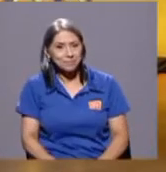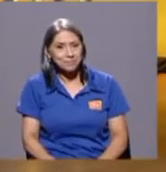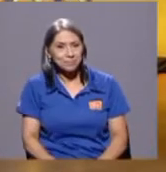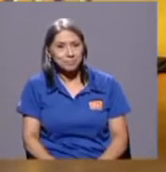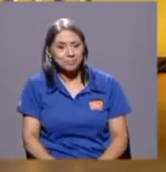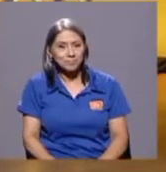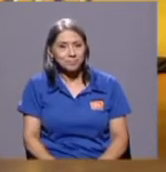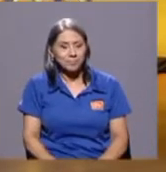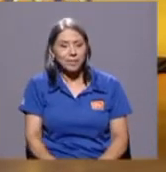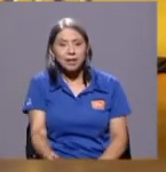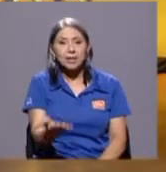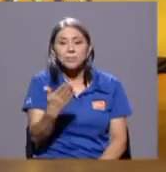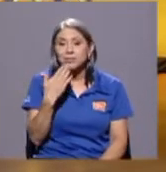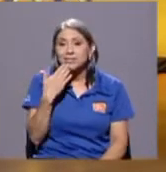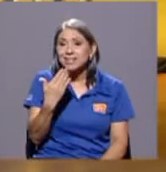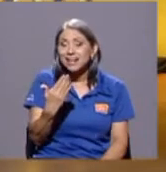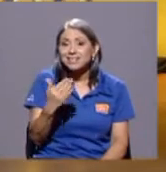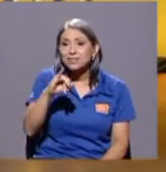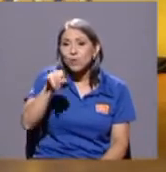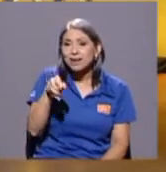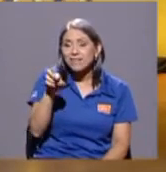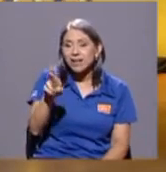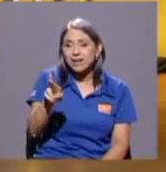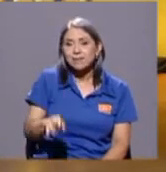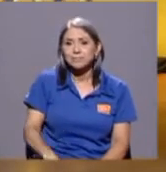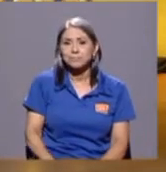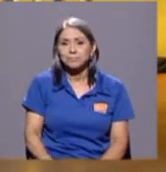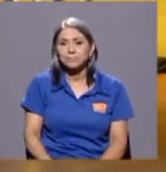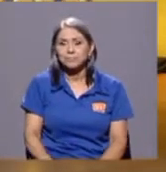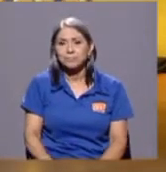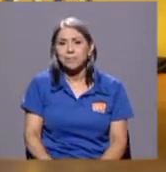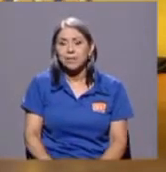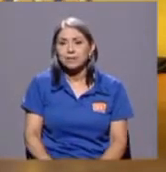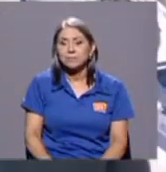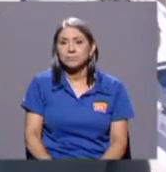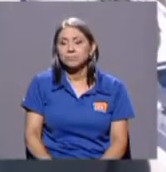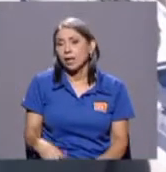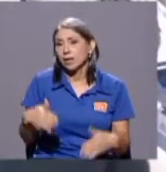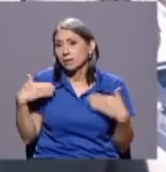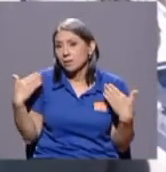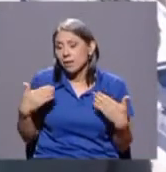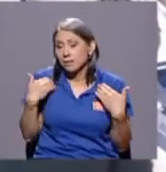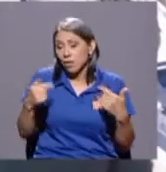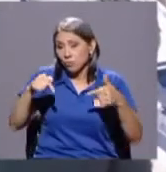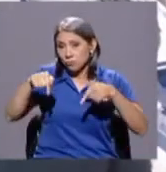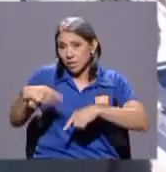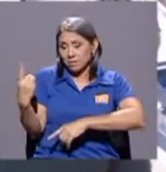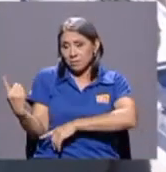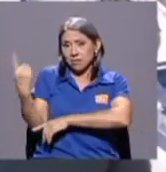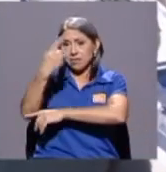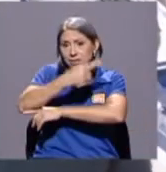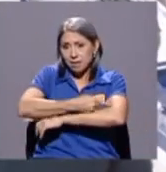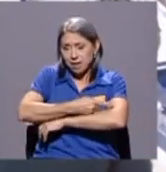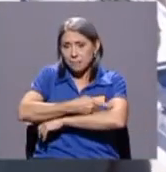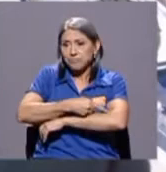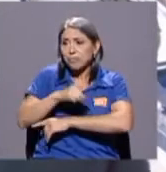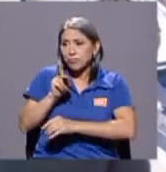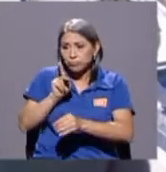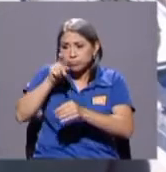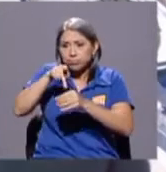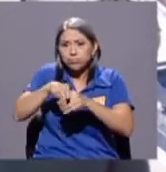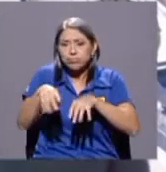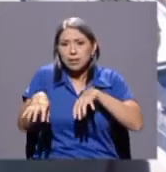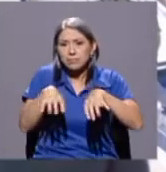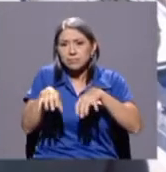Muchas gracias, Juan Rafael. Encantado de estar este día en esta actividad tan